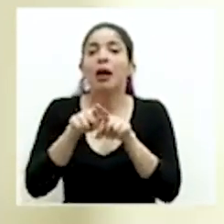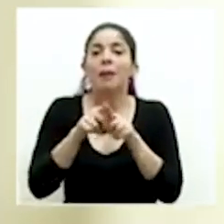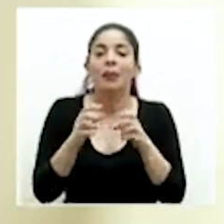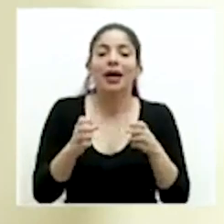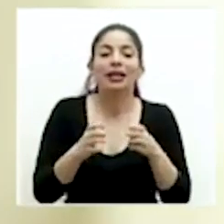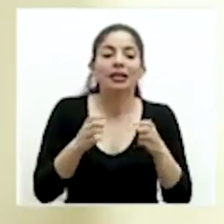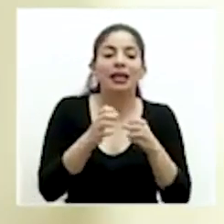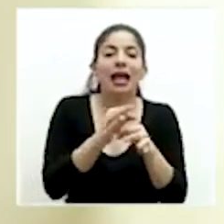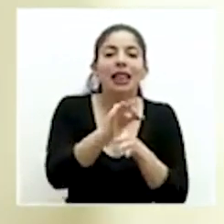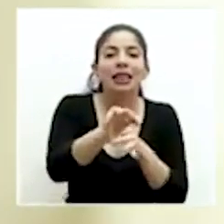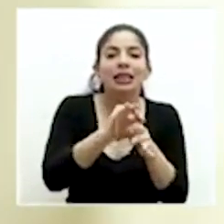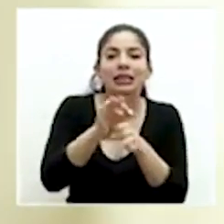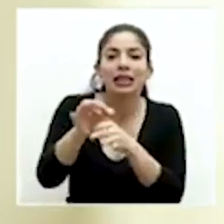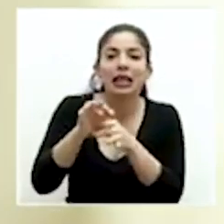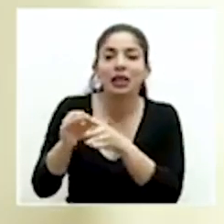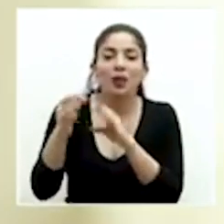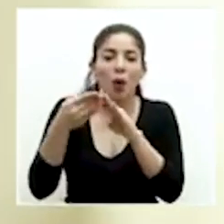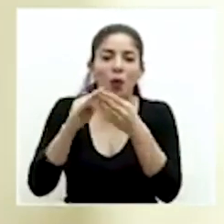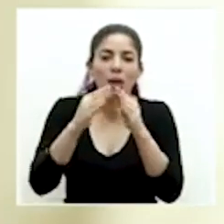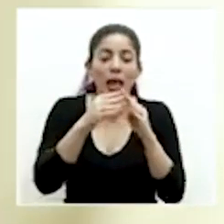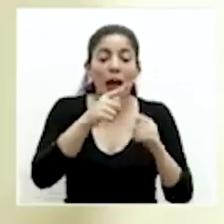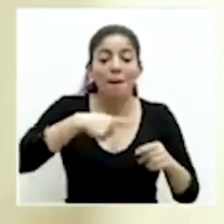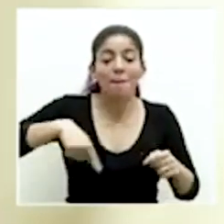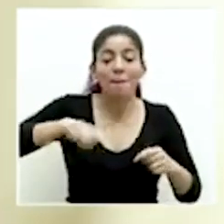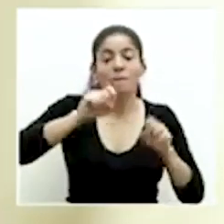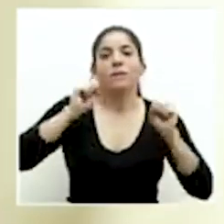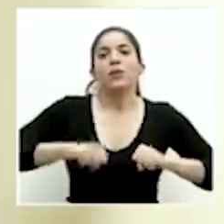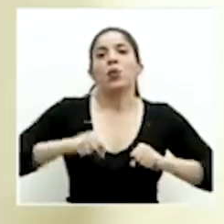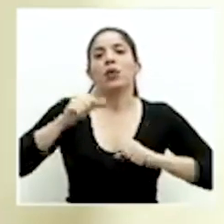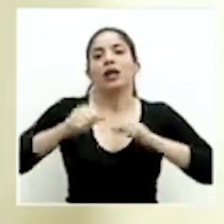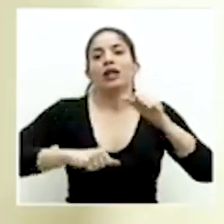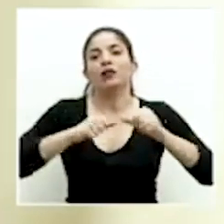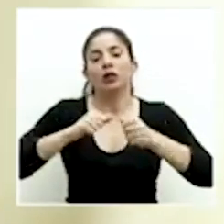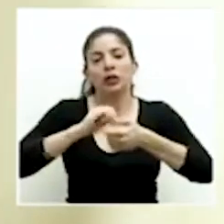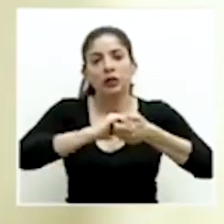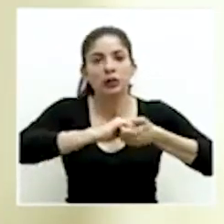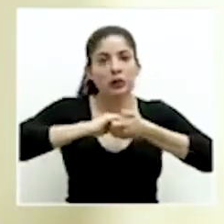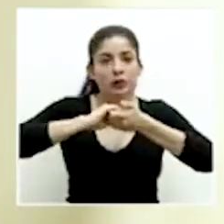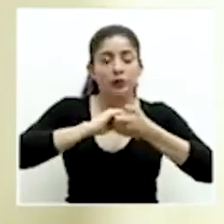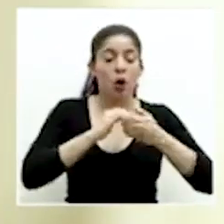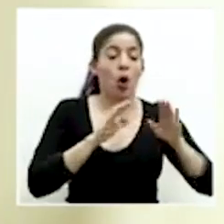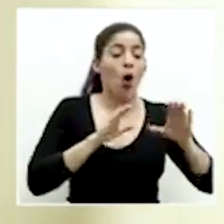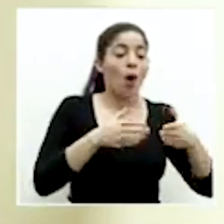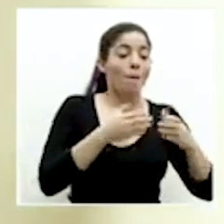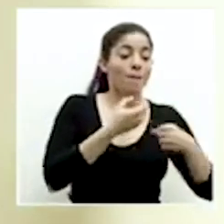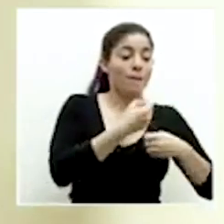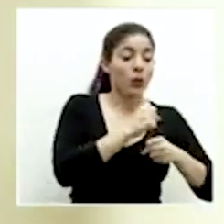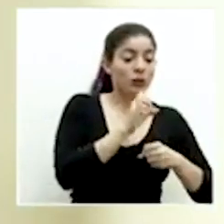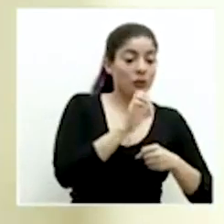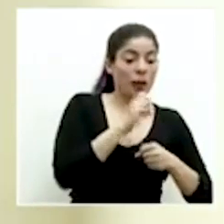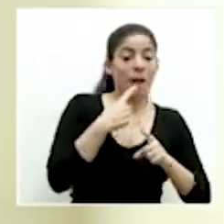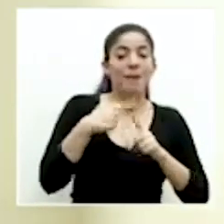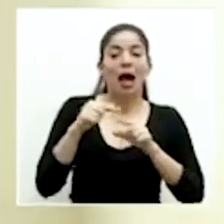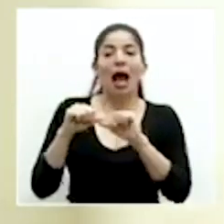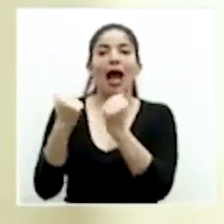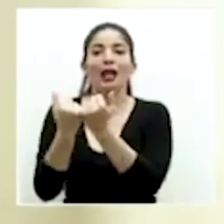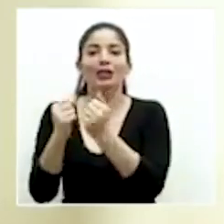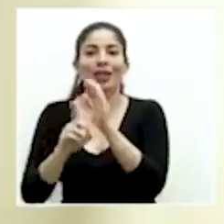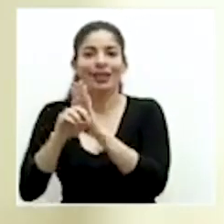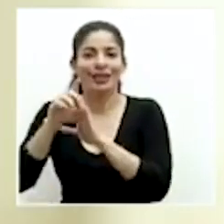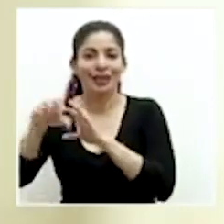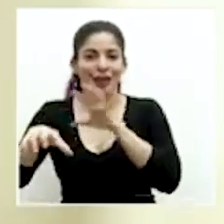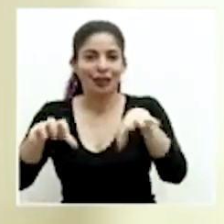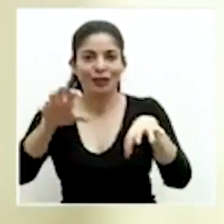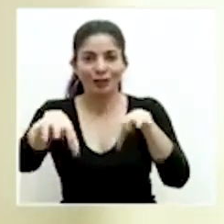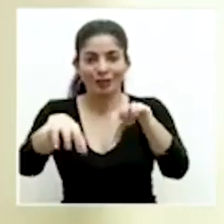comunitario que nos va a permitir unificar el esfuerzo tanto de los comités municipales de emergencia como de estas asociaciones de desarrollo